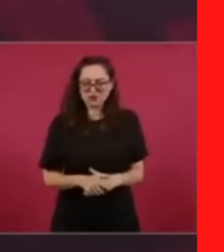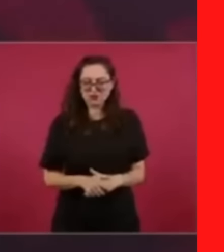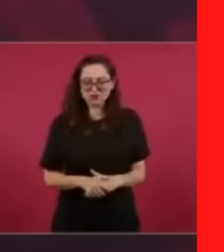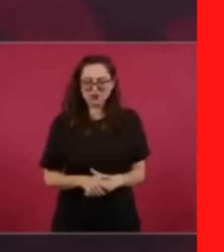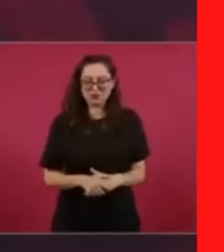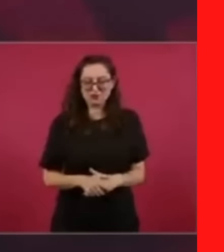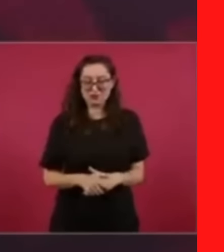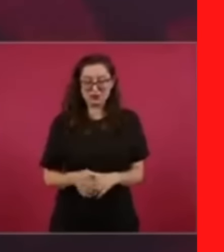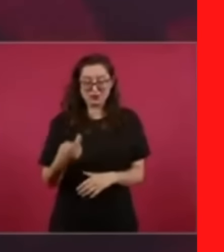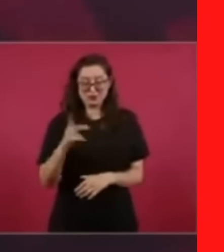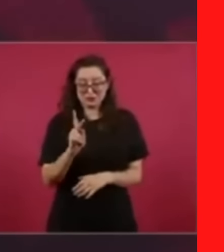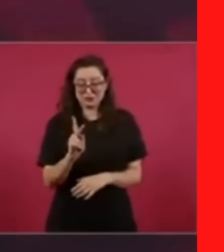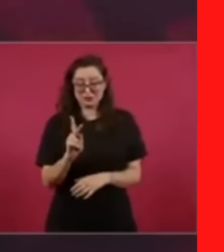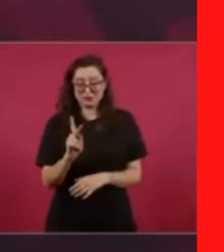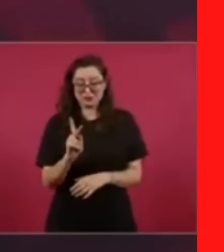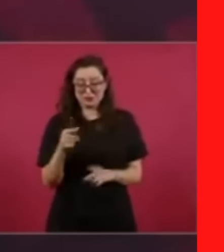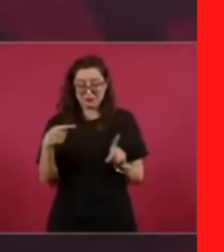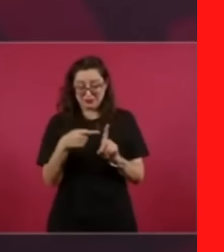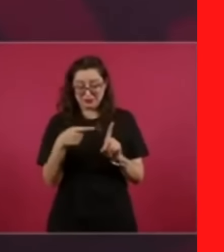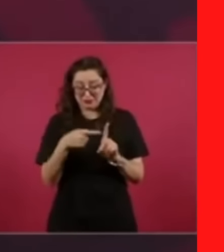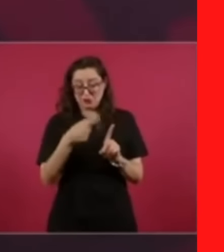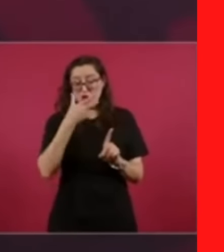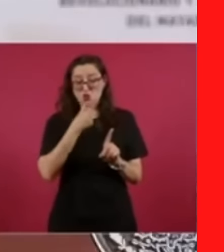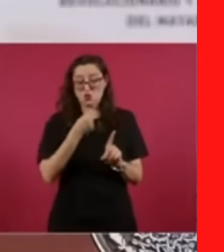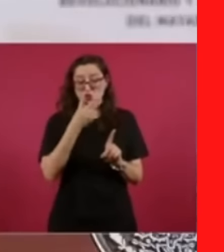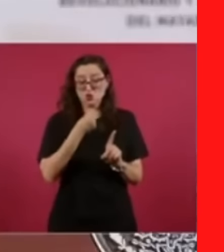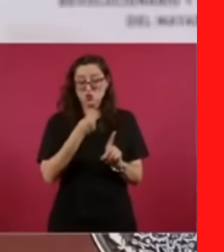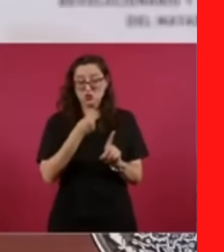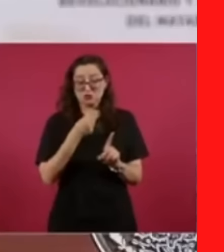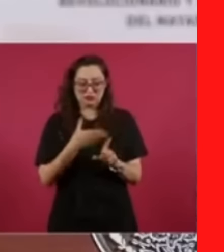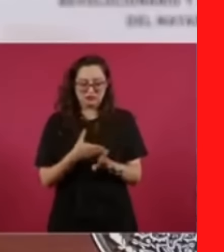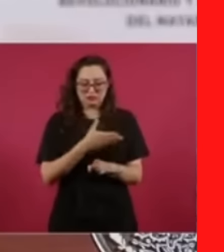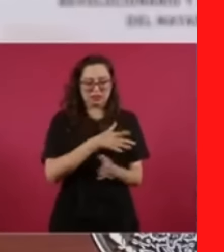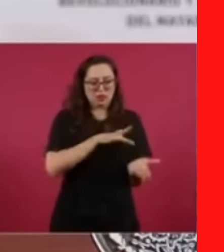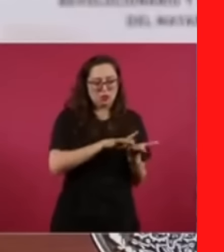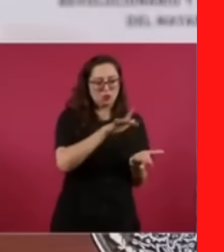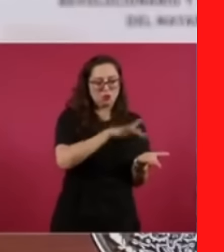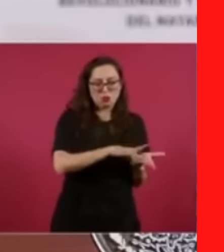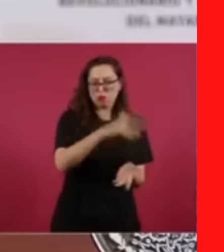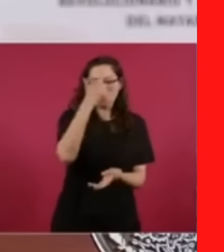Orozco era porfirista,